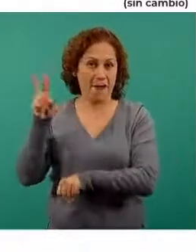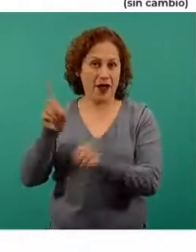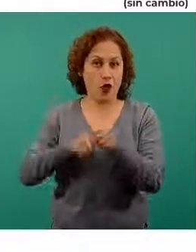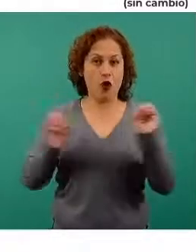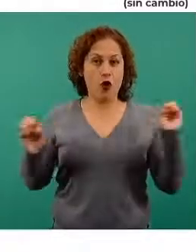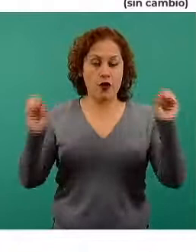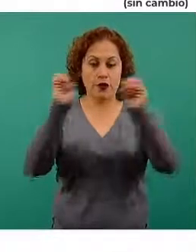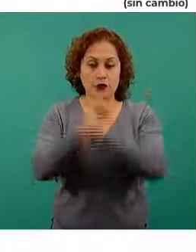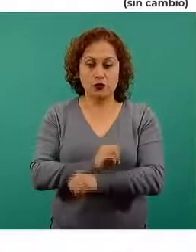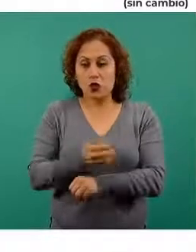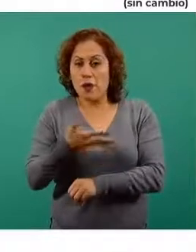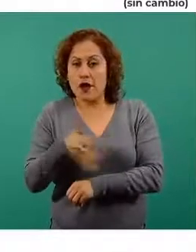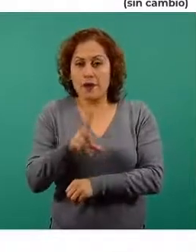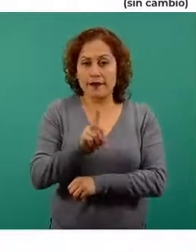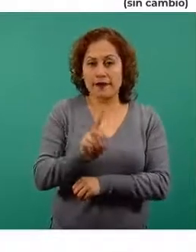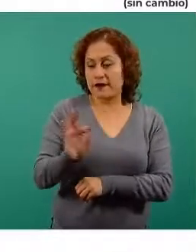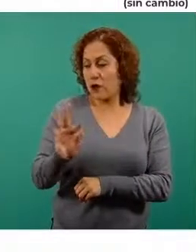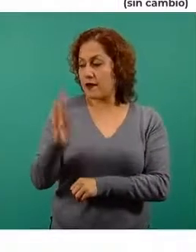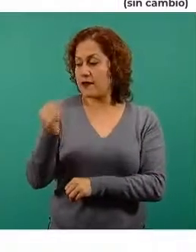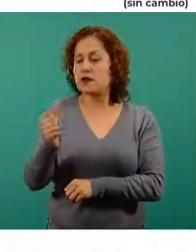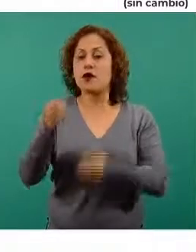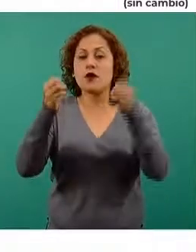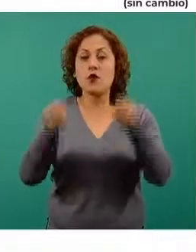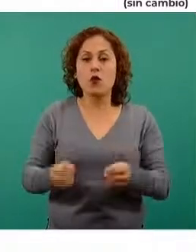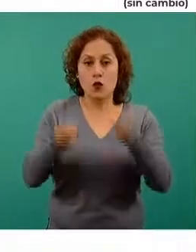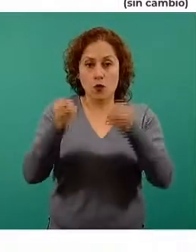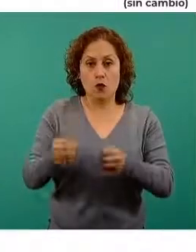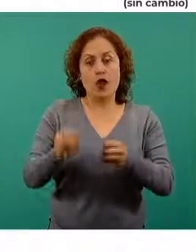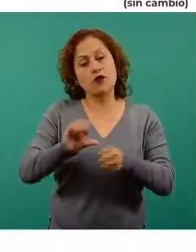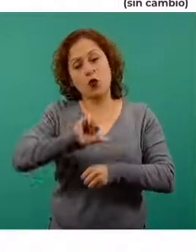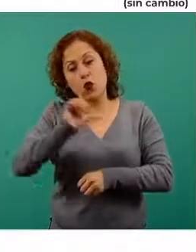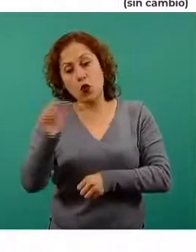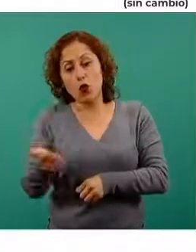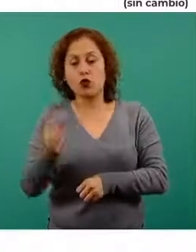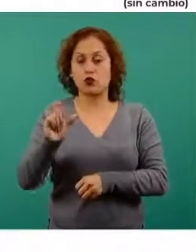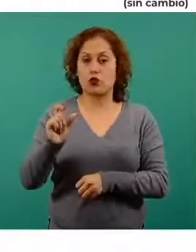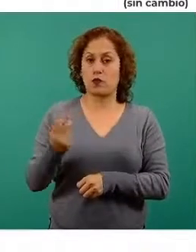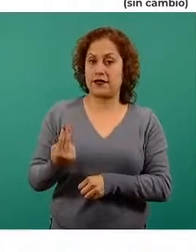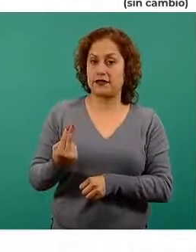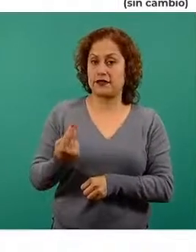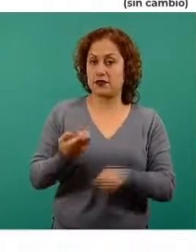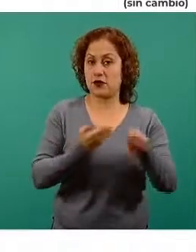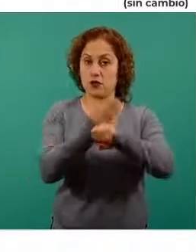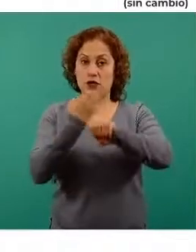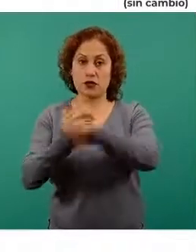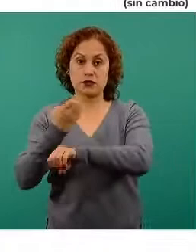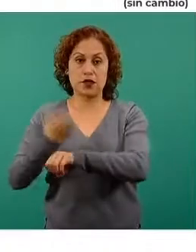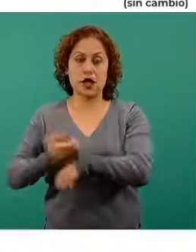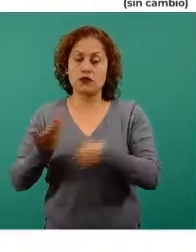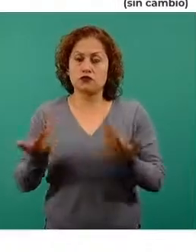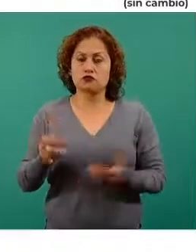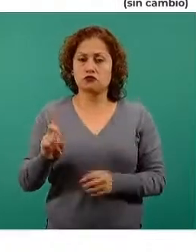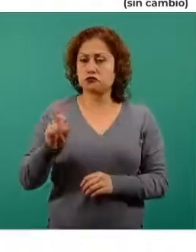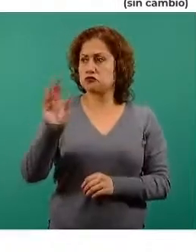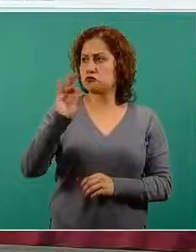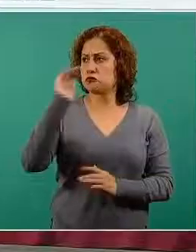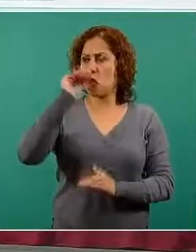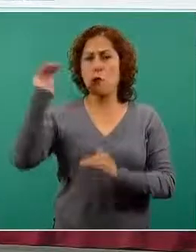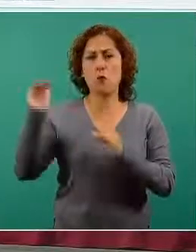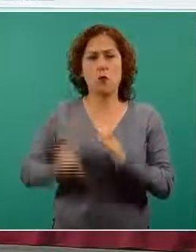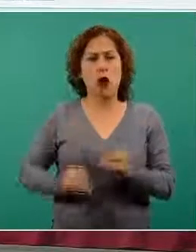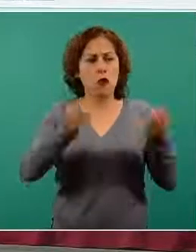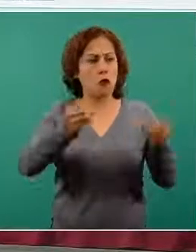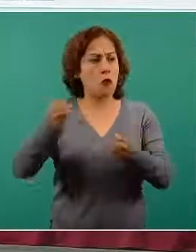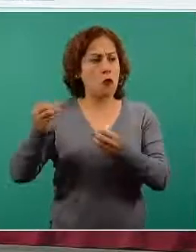entre 30 y 49 por ciento y el resto del país que son 25 entidades con menos del 30 por ciento de la